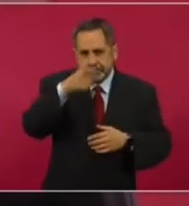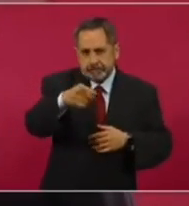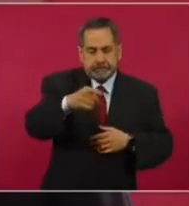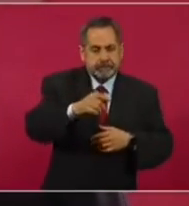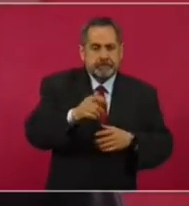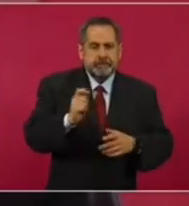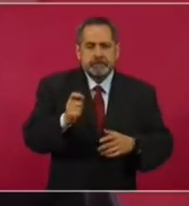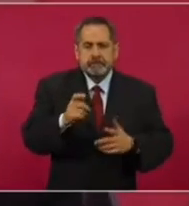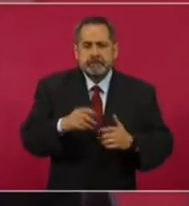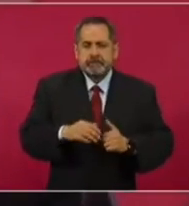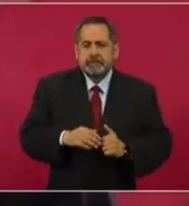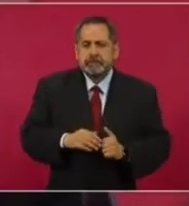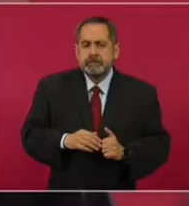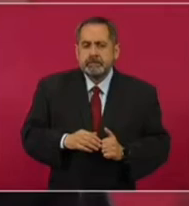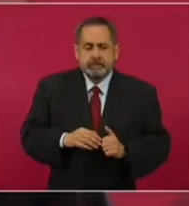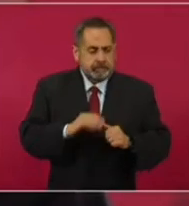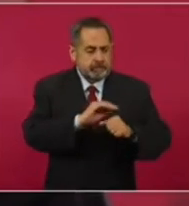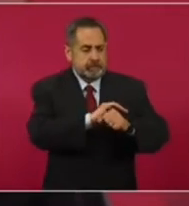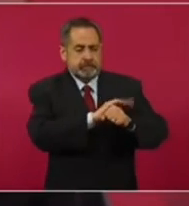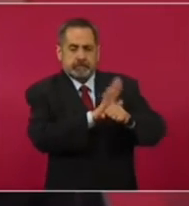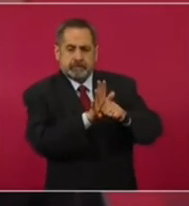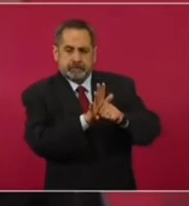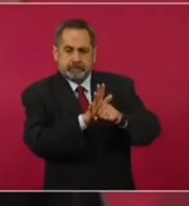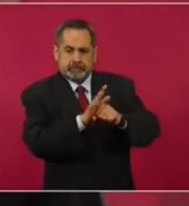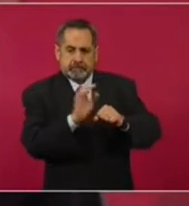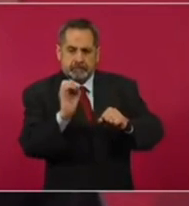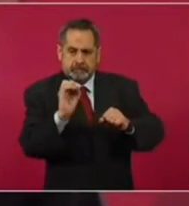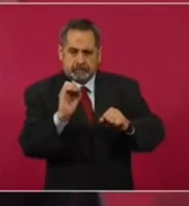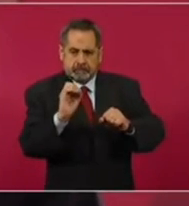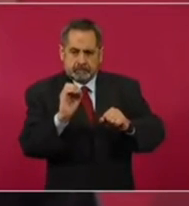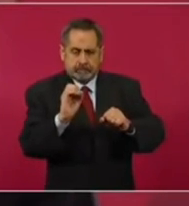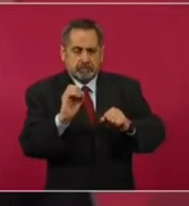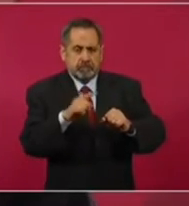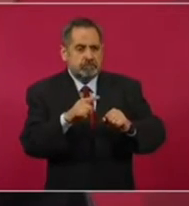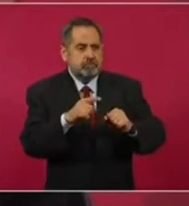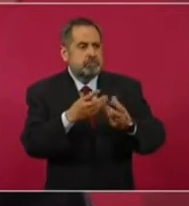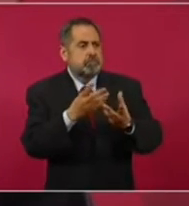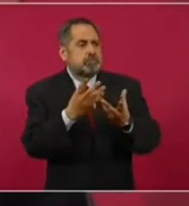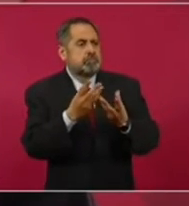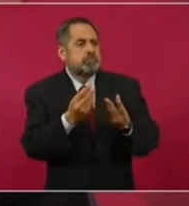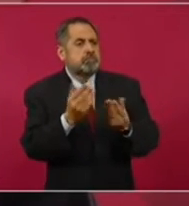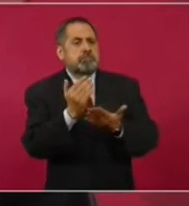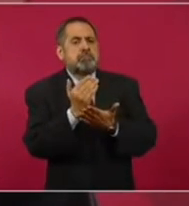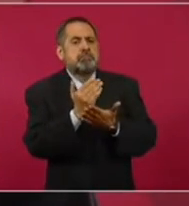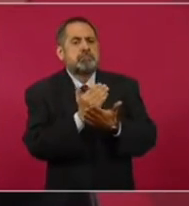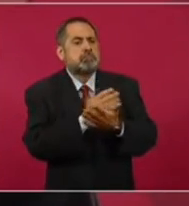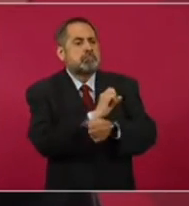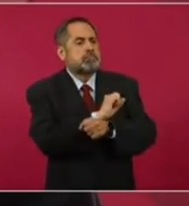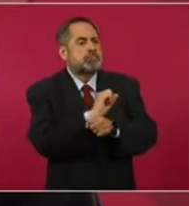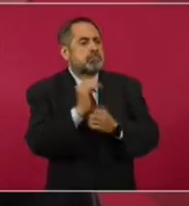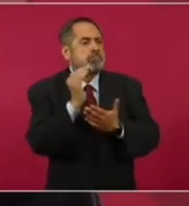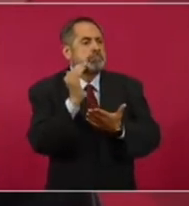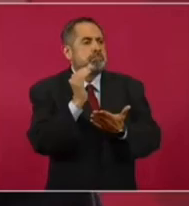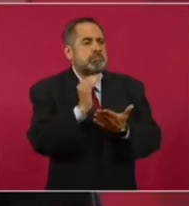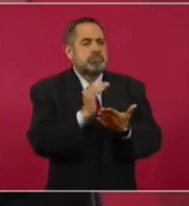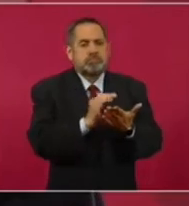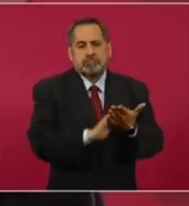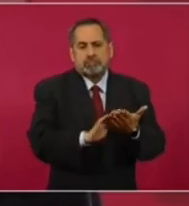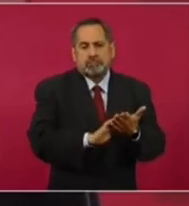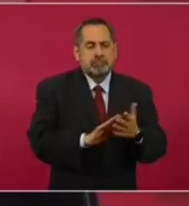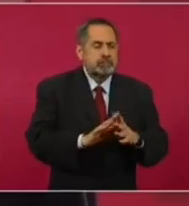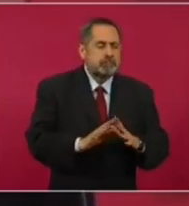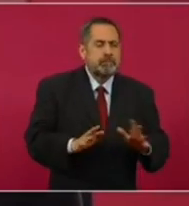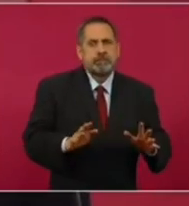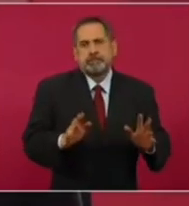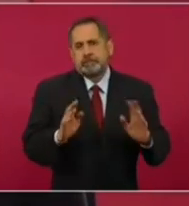COVID está perdiendo fuerza, porque